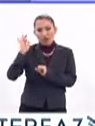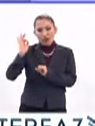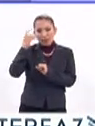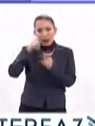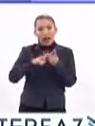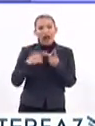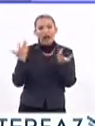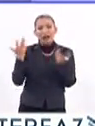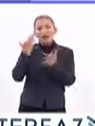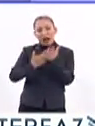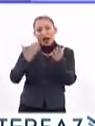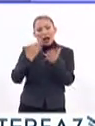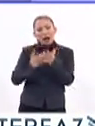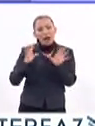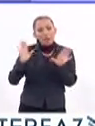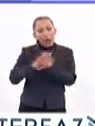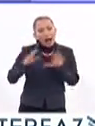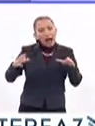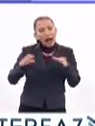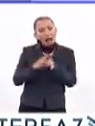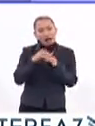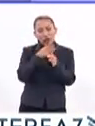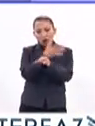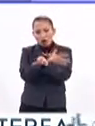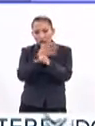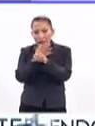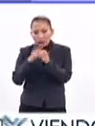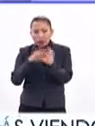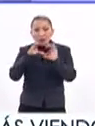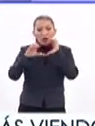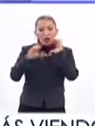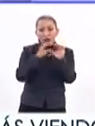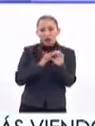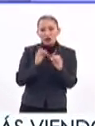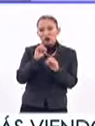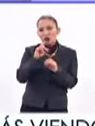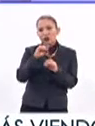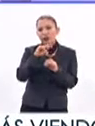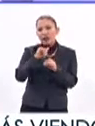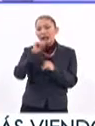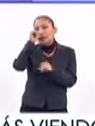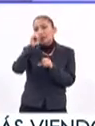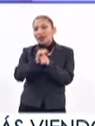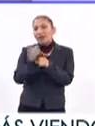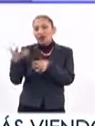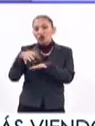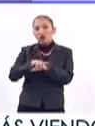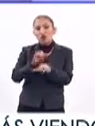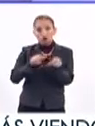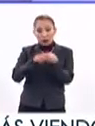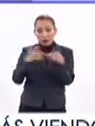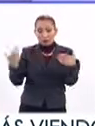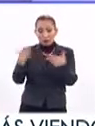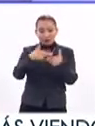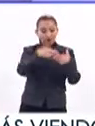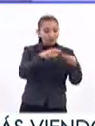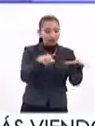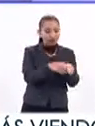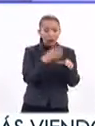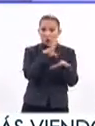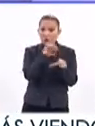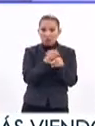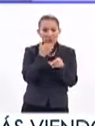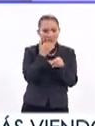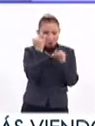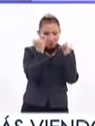Hacía falta eso. Sí, porque, y también la Coordinación General de Comunicación Ciudadana y la Secretaría de Inclusión Social. Entonces, pues, queda una estrategia muy